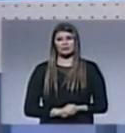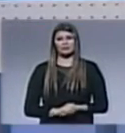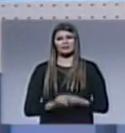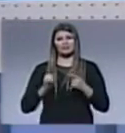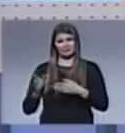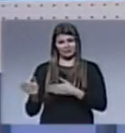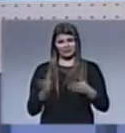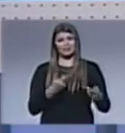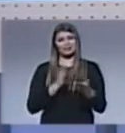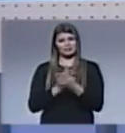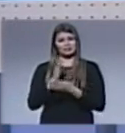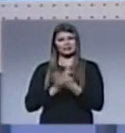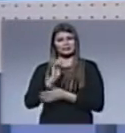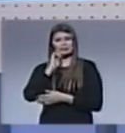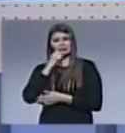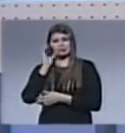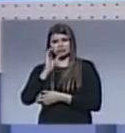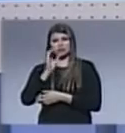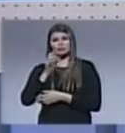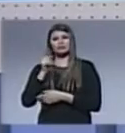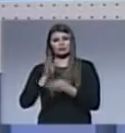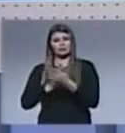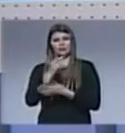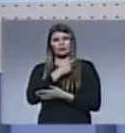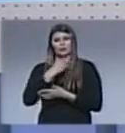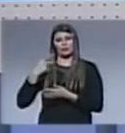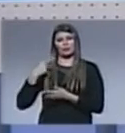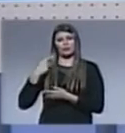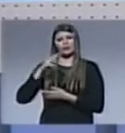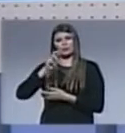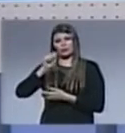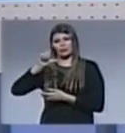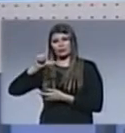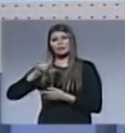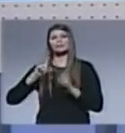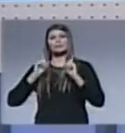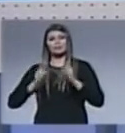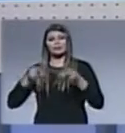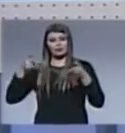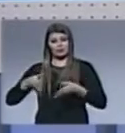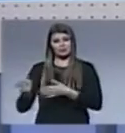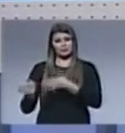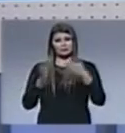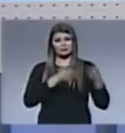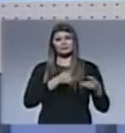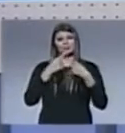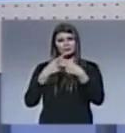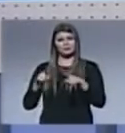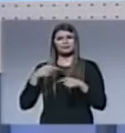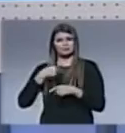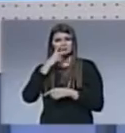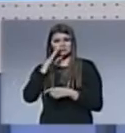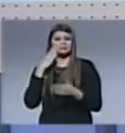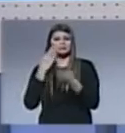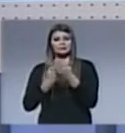como siempre muy sabios y muy útiles los consejos del pastor Víctor VAL ahora pasamos a otro tema y quiero